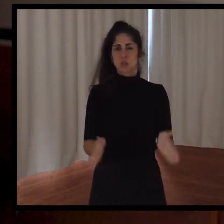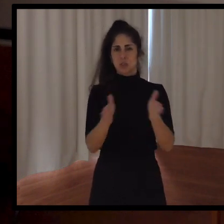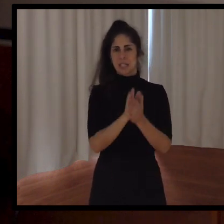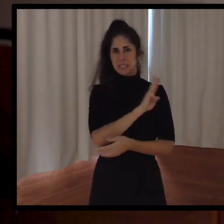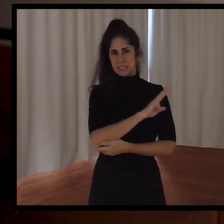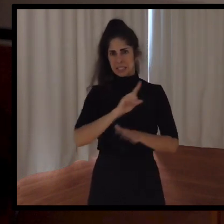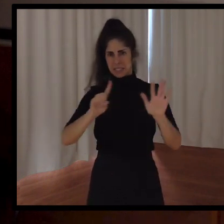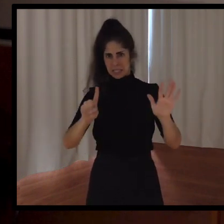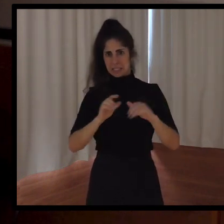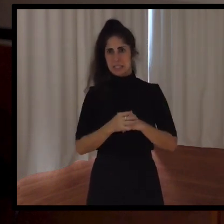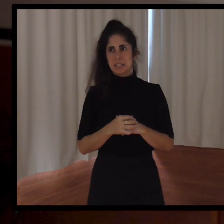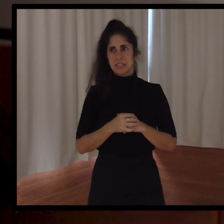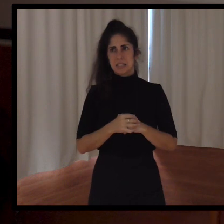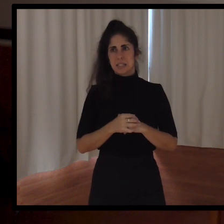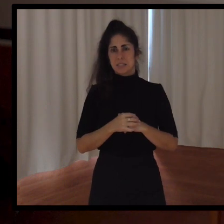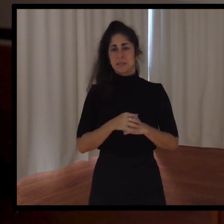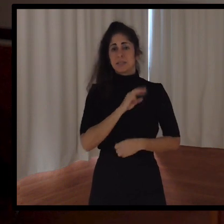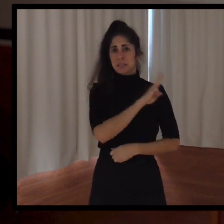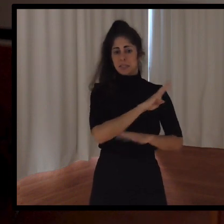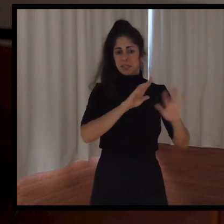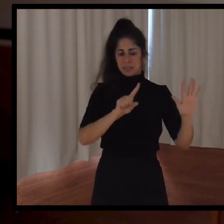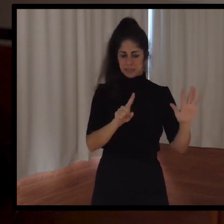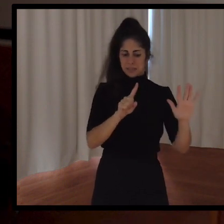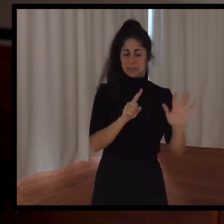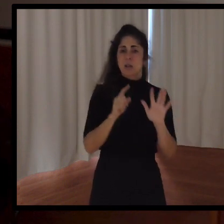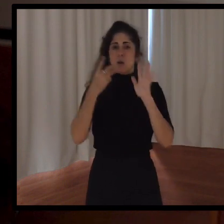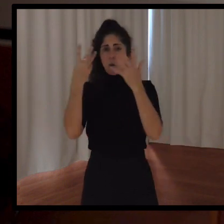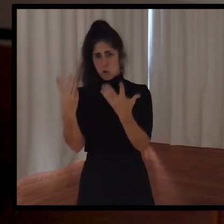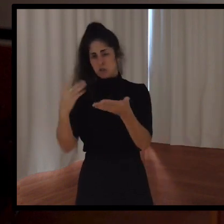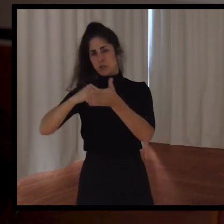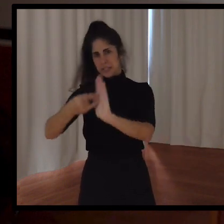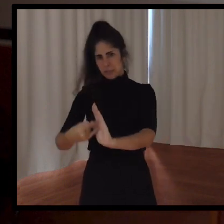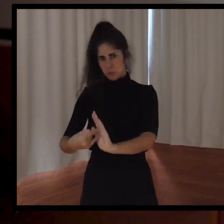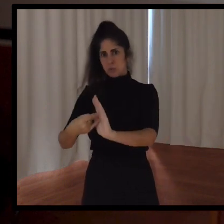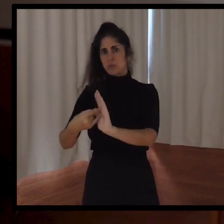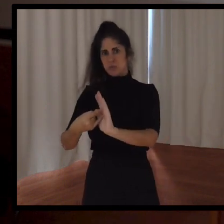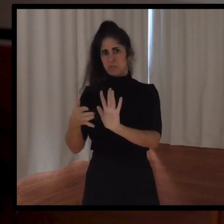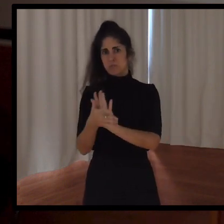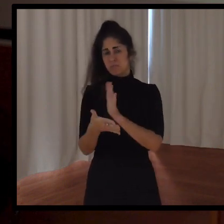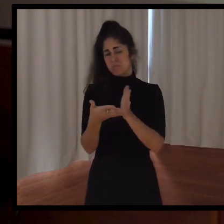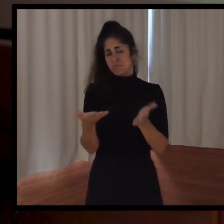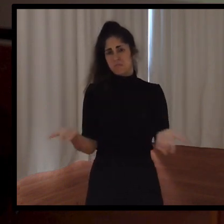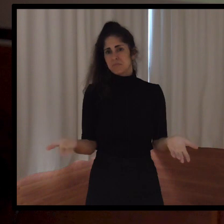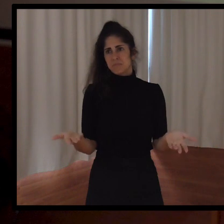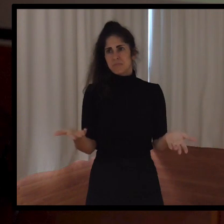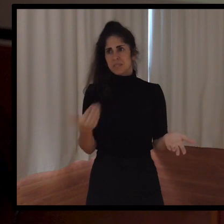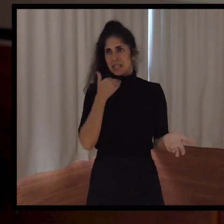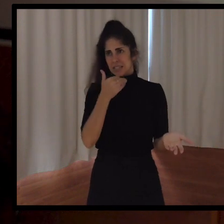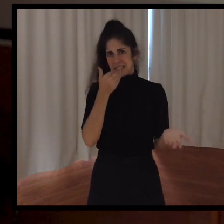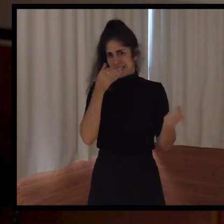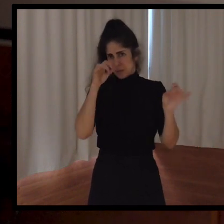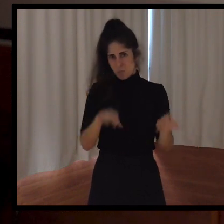Si no me equivoco, somos 8 en el cuerpo técnico. Prácticamente un equipo de fútbol profesional porque